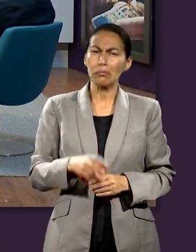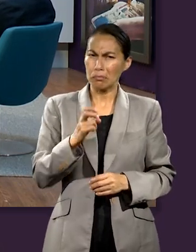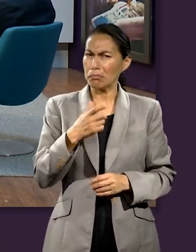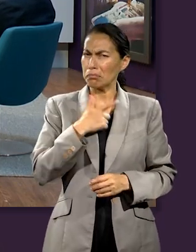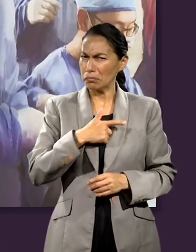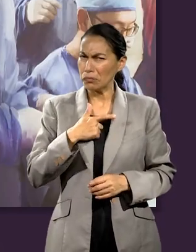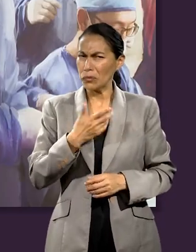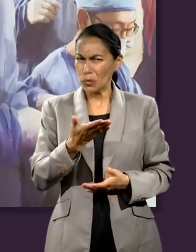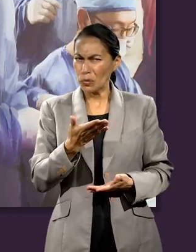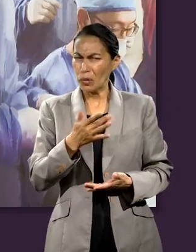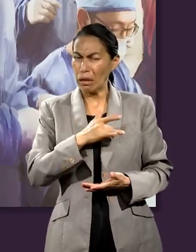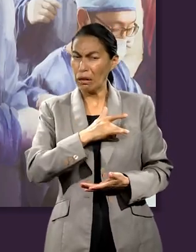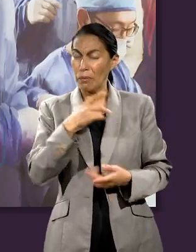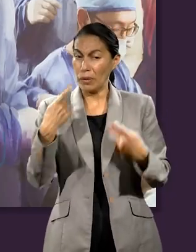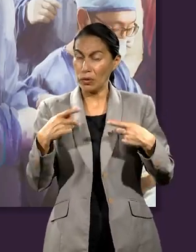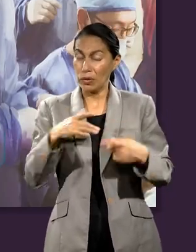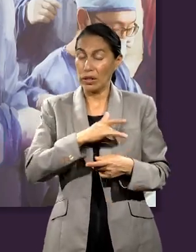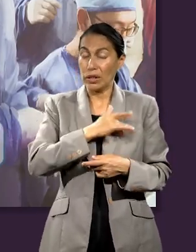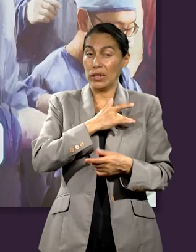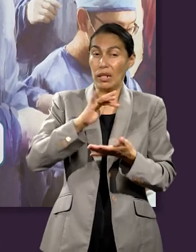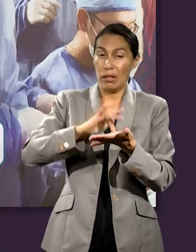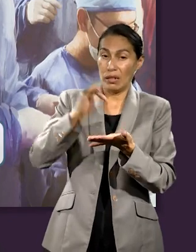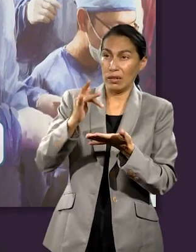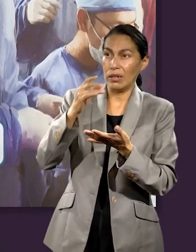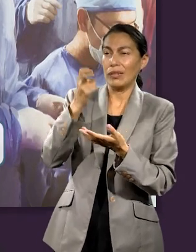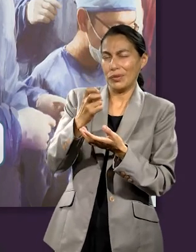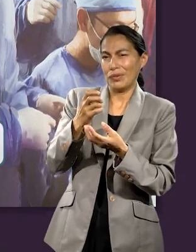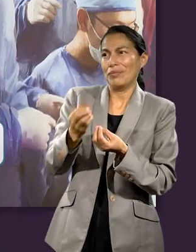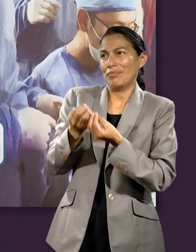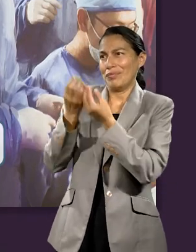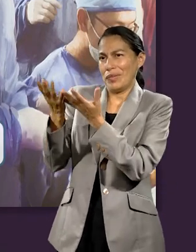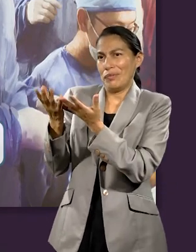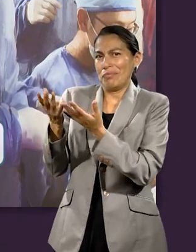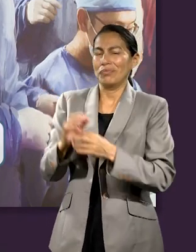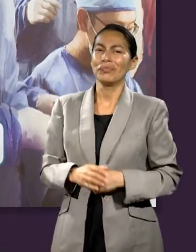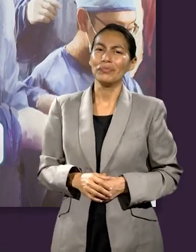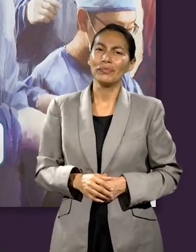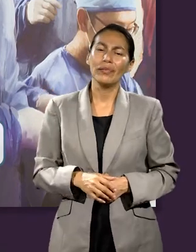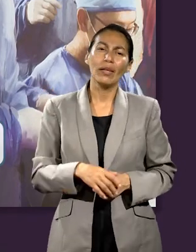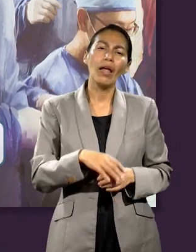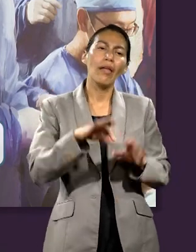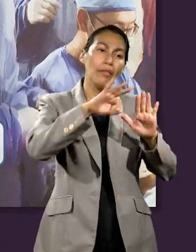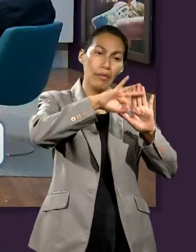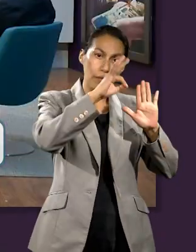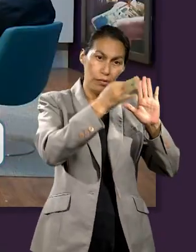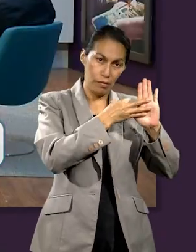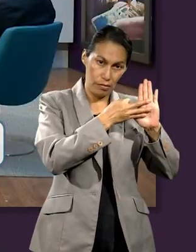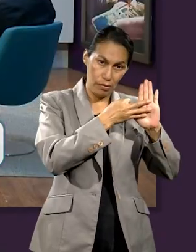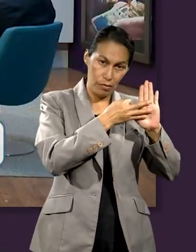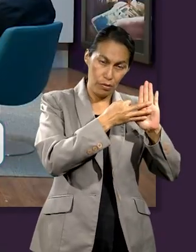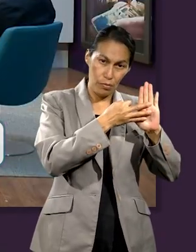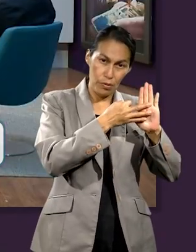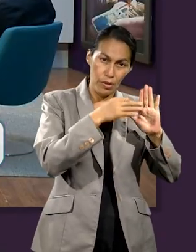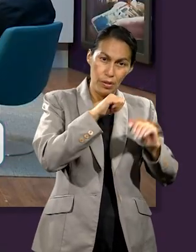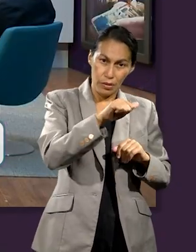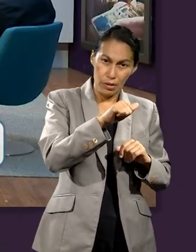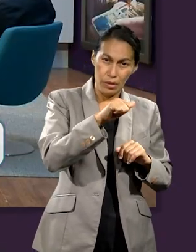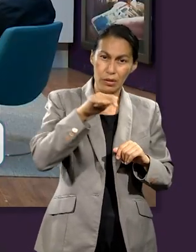En Deuteronomio 16, 17 menciona que cada uno con la ofrenda de su mano